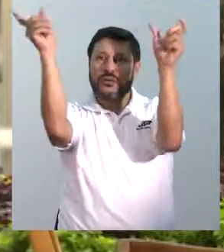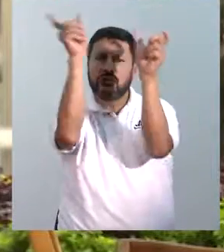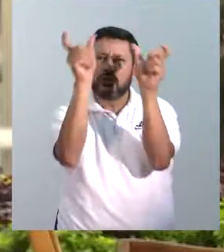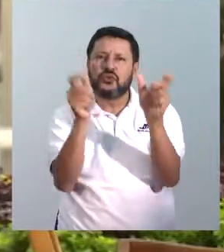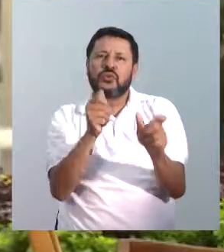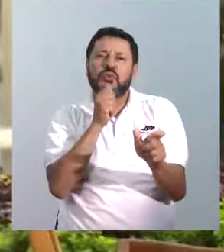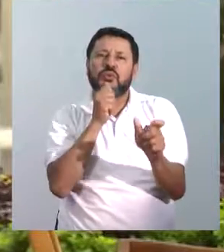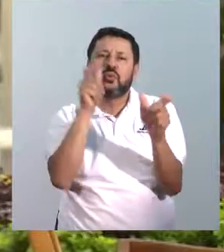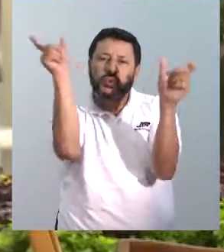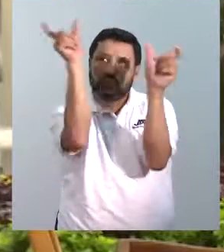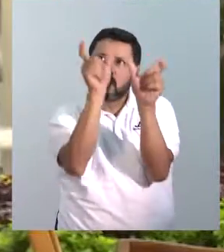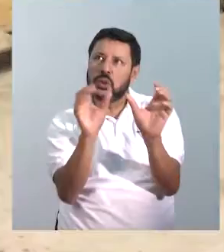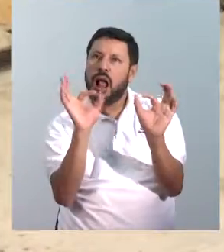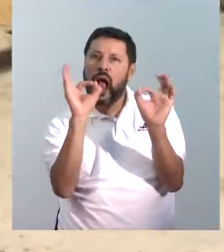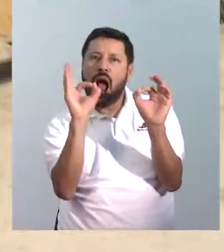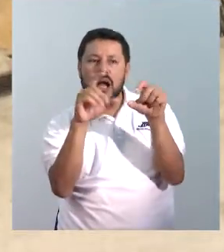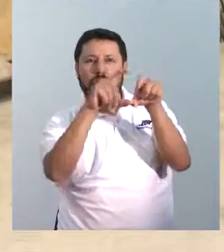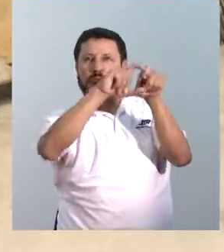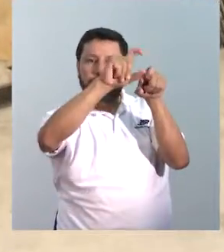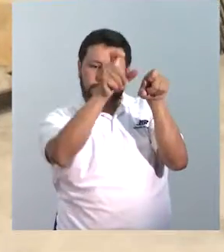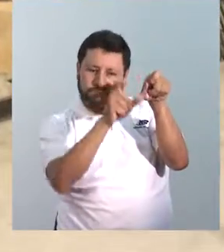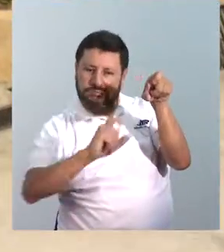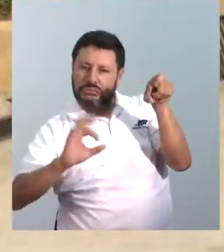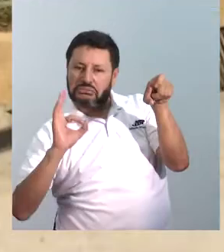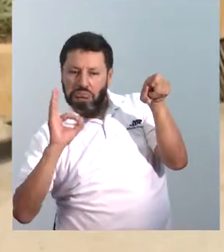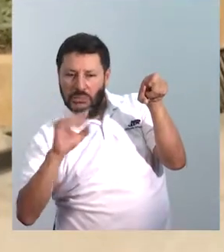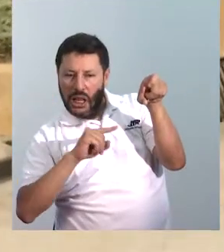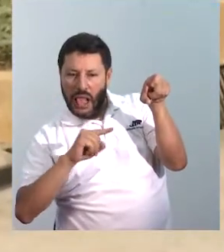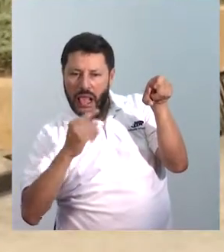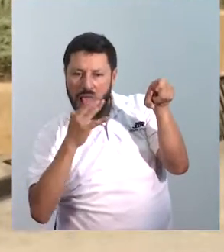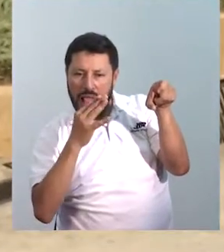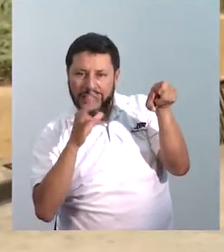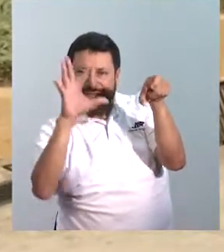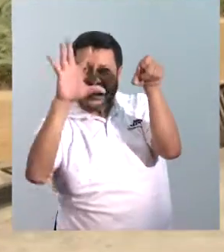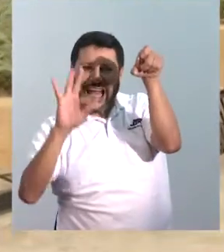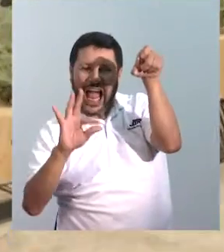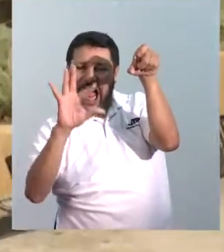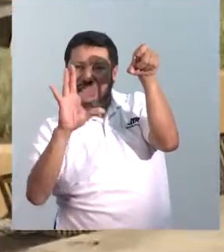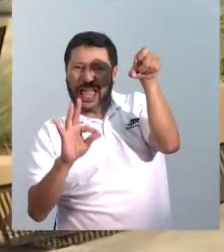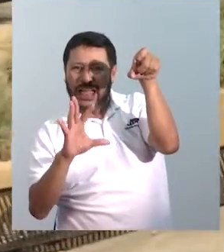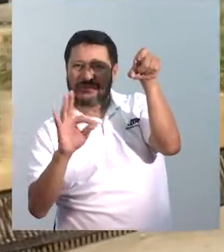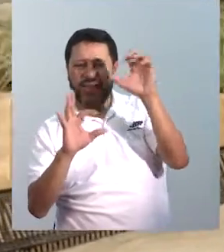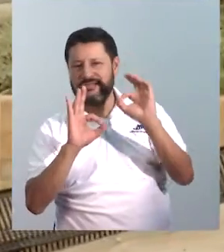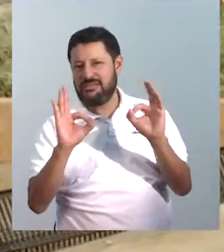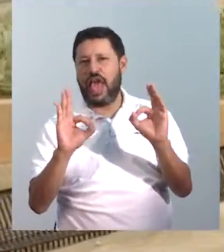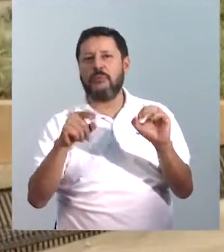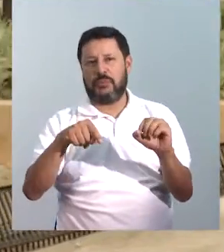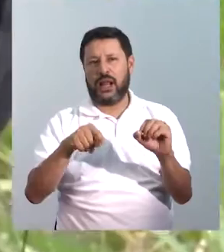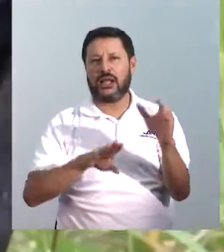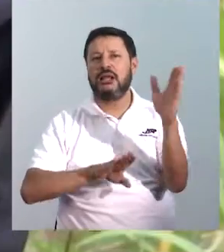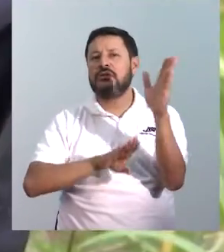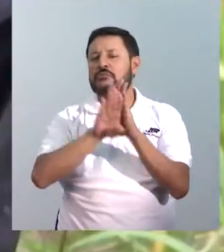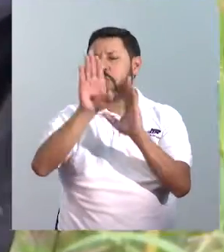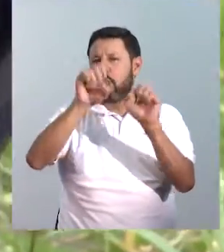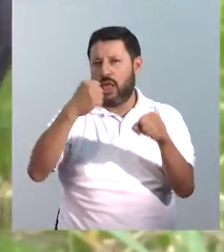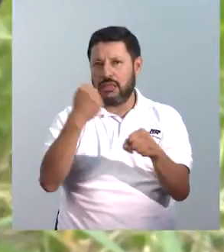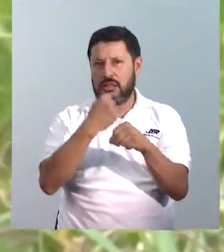que todas se mantengan bien para que la institución mantenga un óptimo desarrollo.